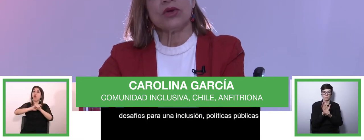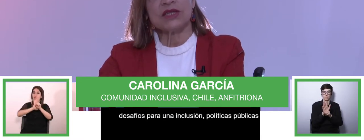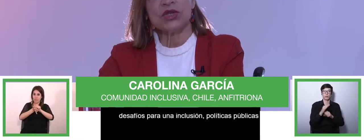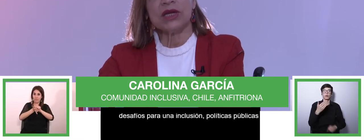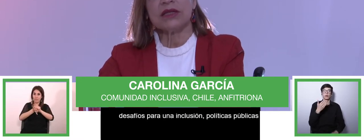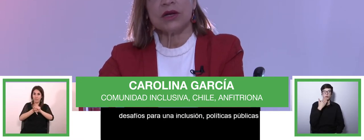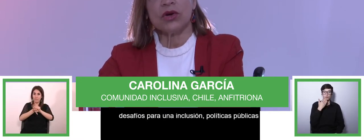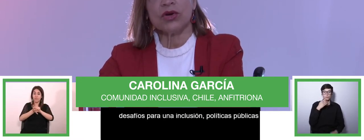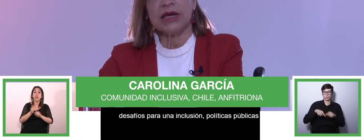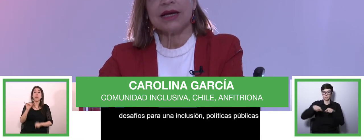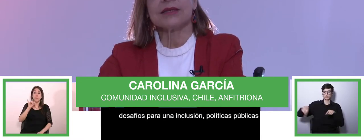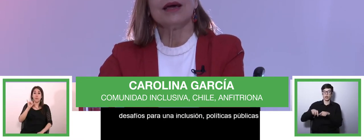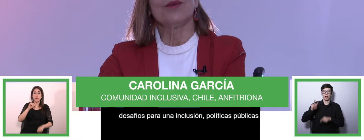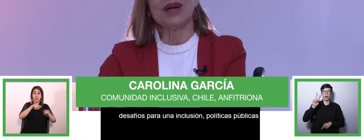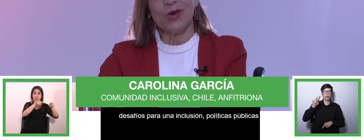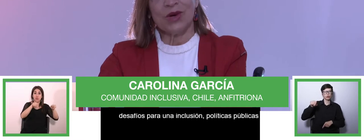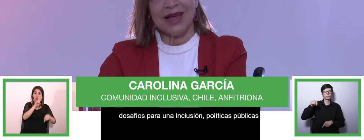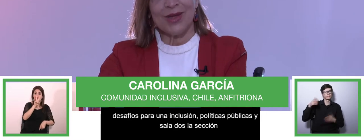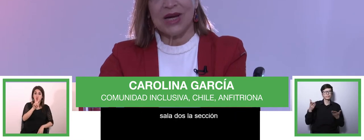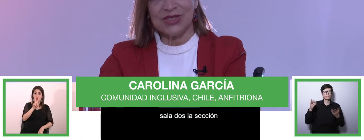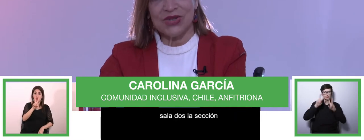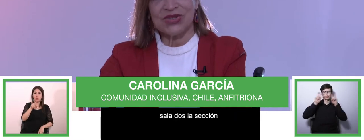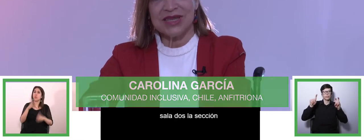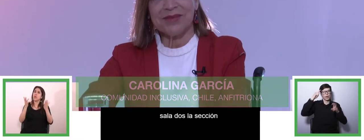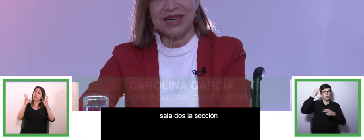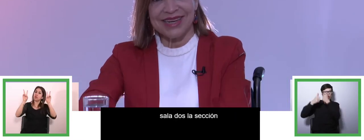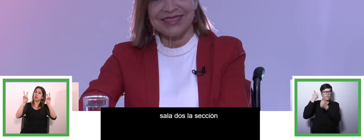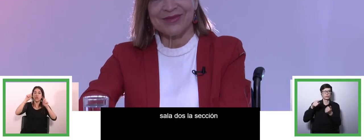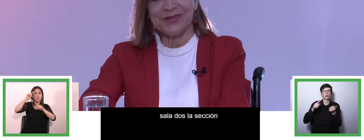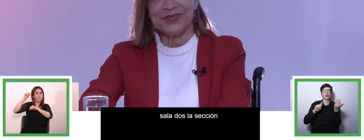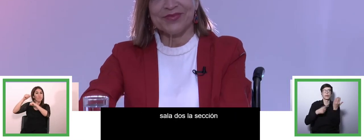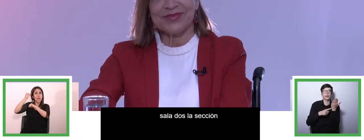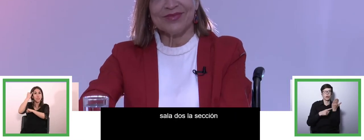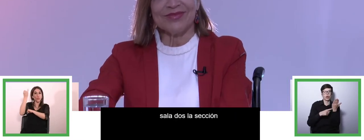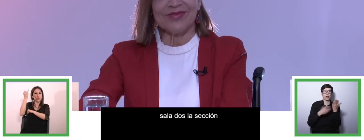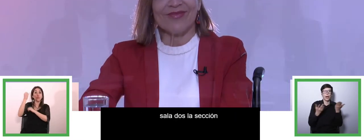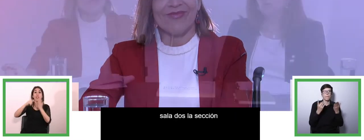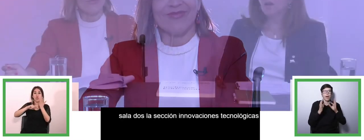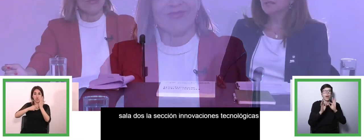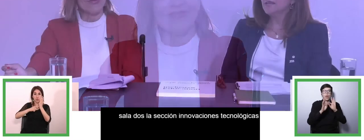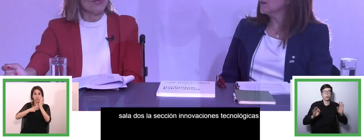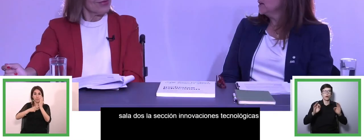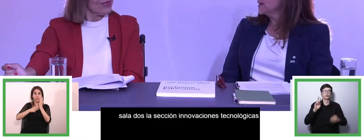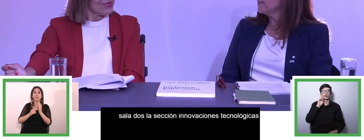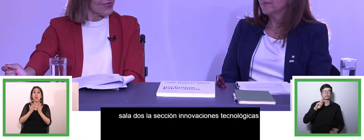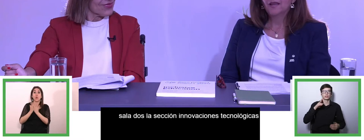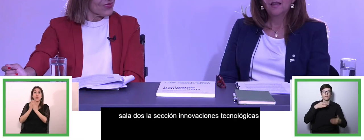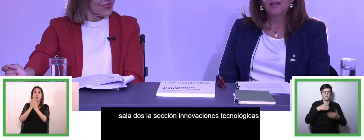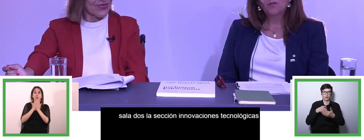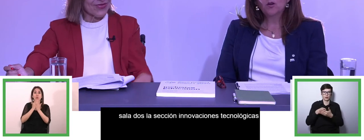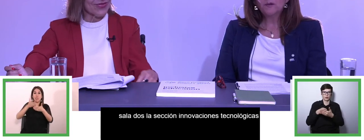Innovaciones Tecnológicas para una Educación sin Barreras. Así es, Carolina.